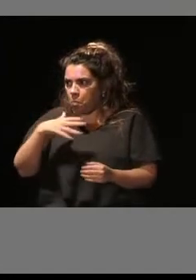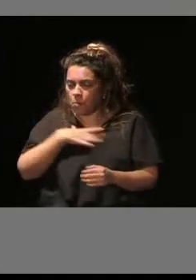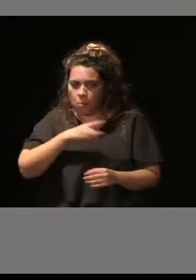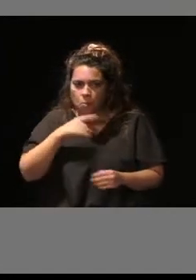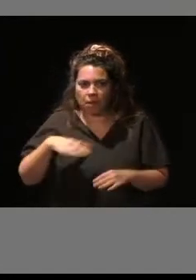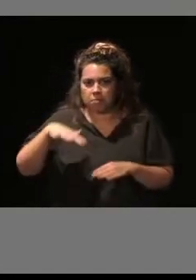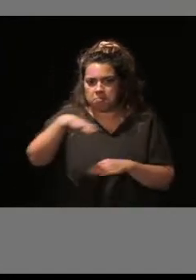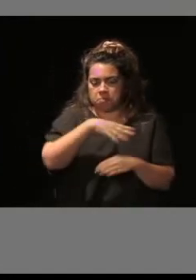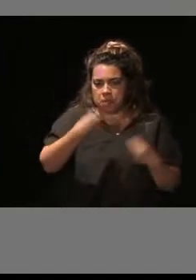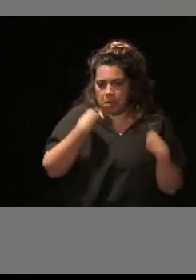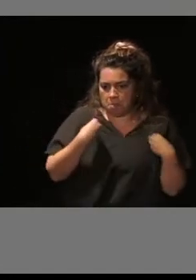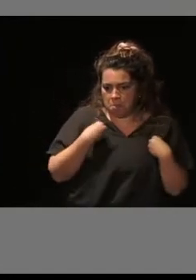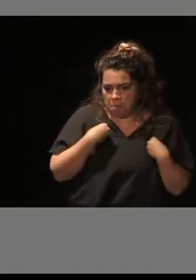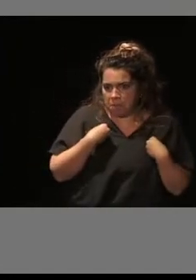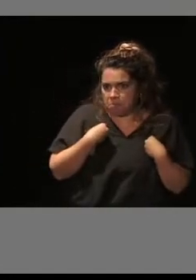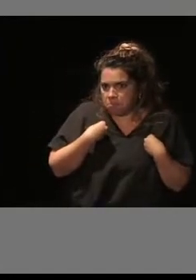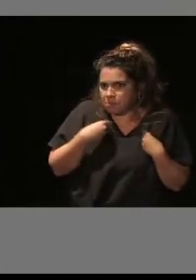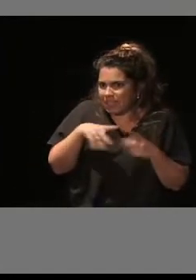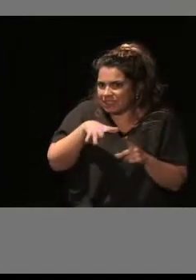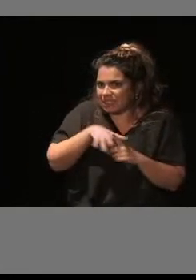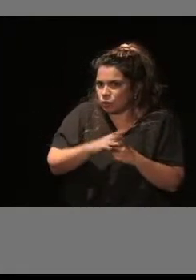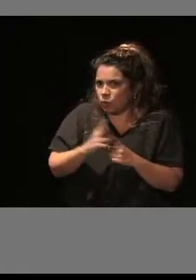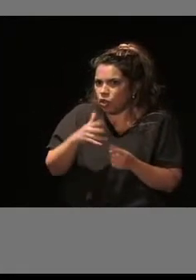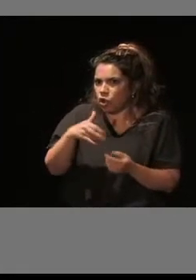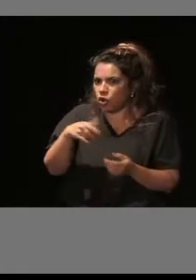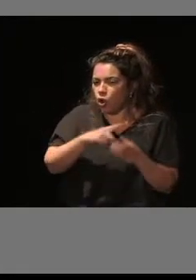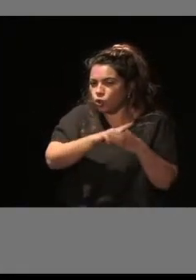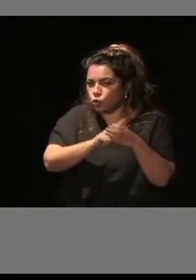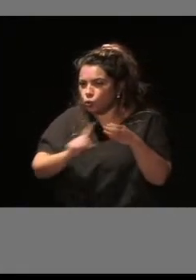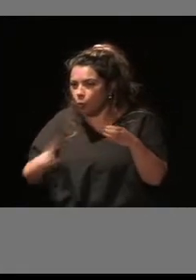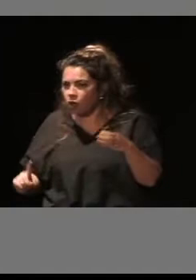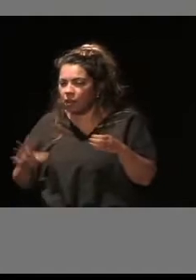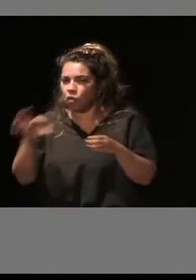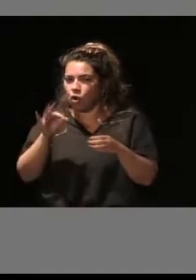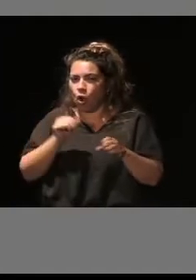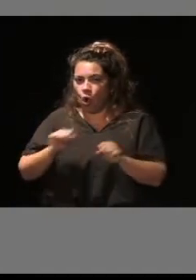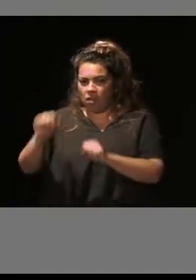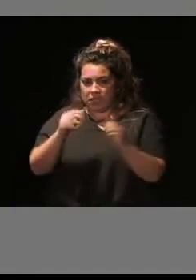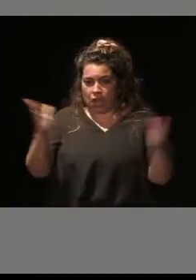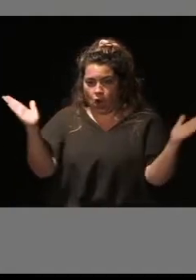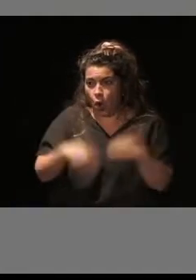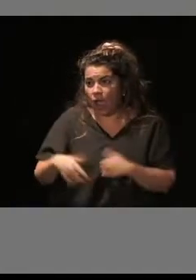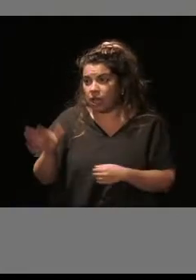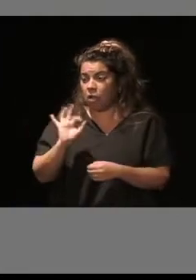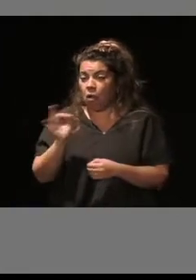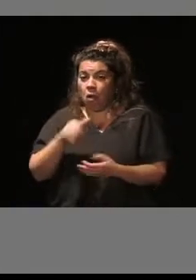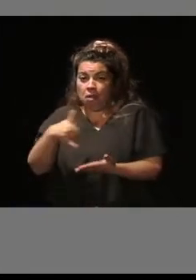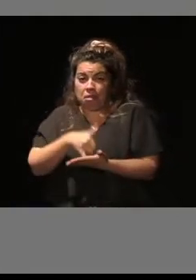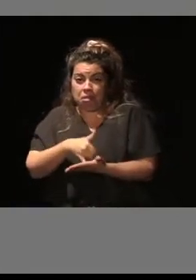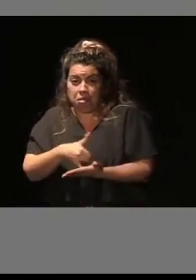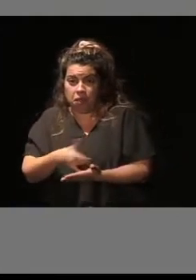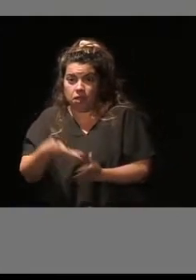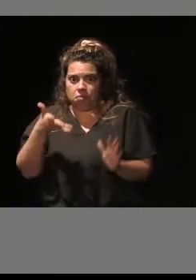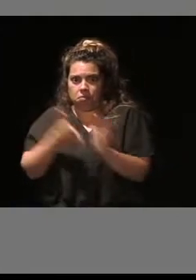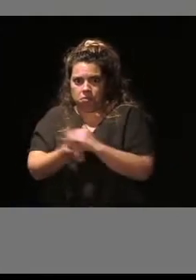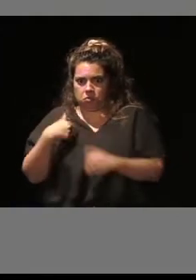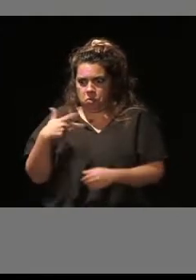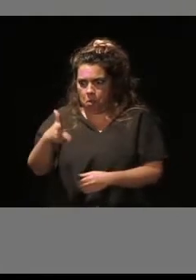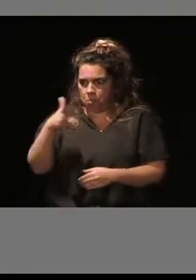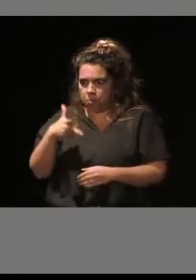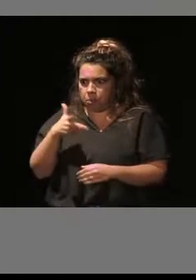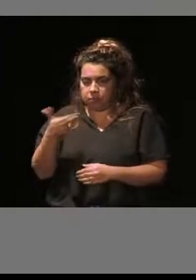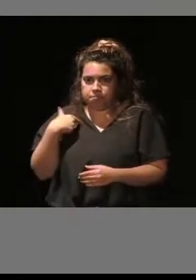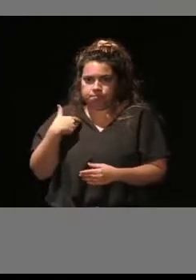o temporalmente, en una especial situación de subordinación, indefensión o desprotección que les impide el ejercicio de sus derechos